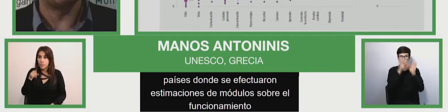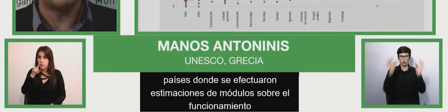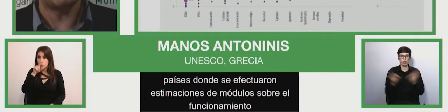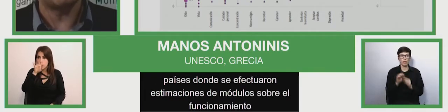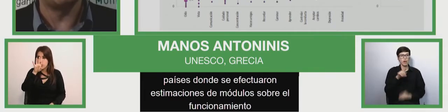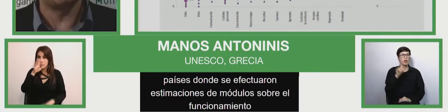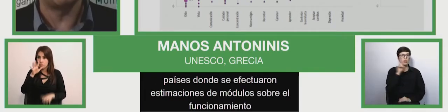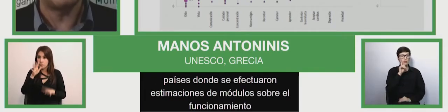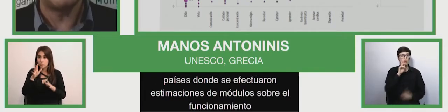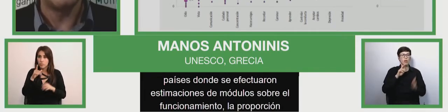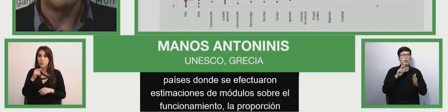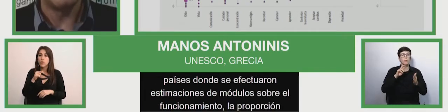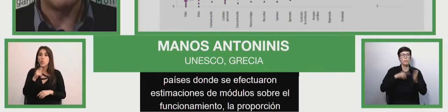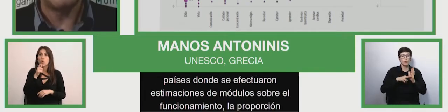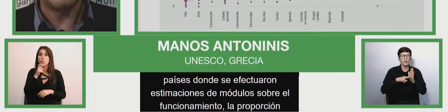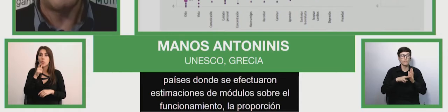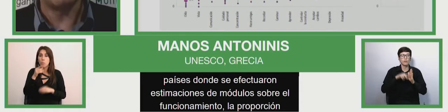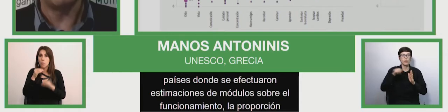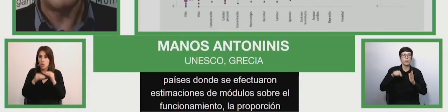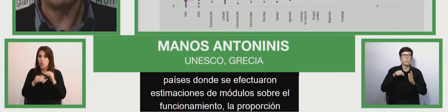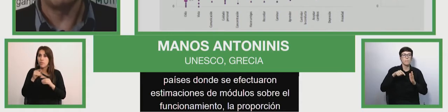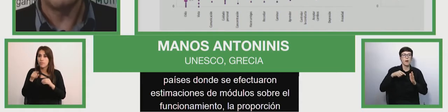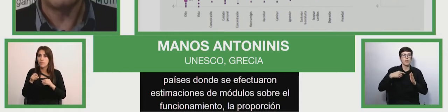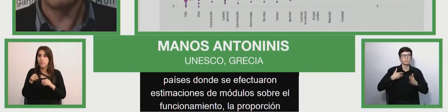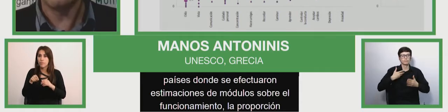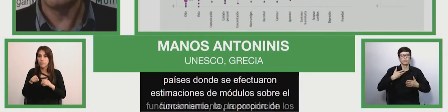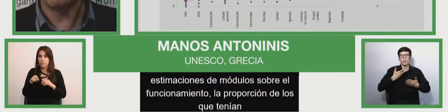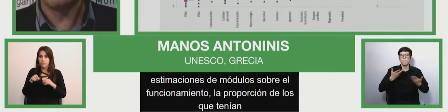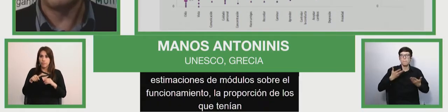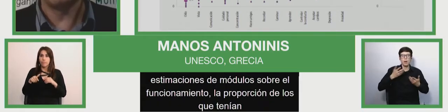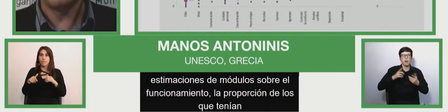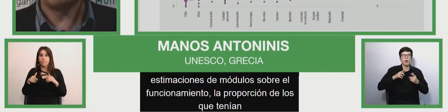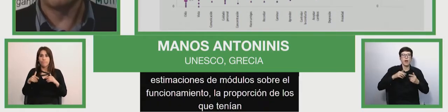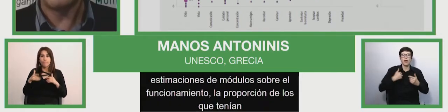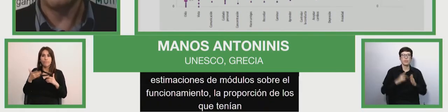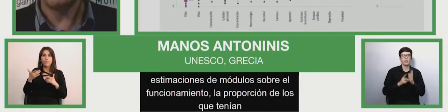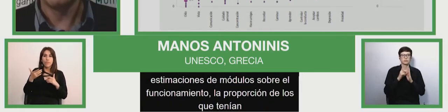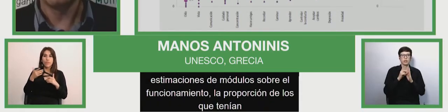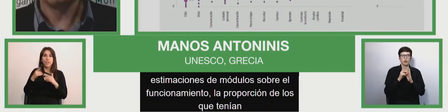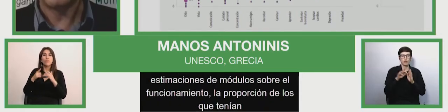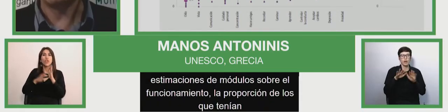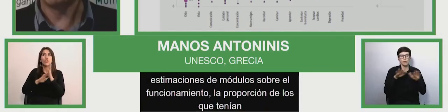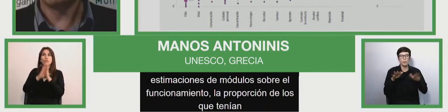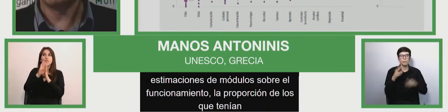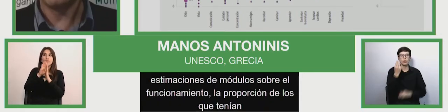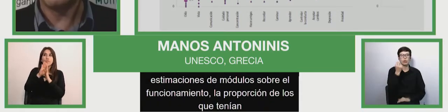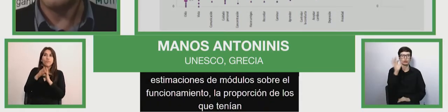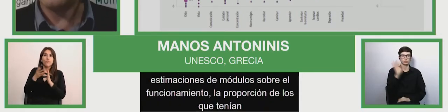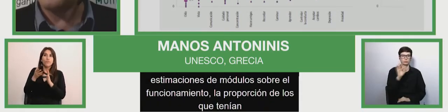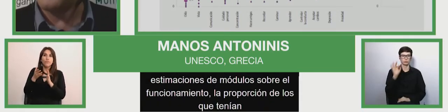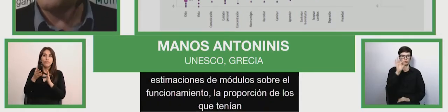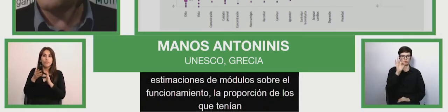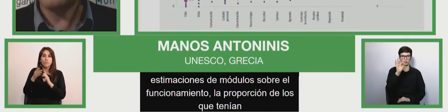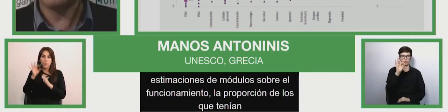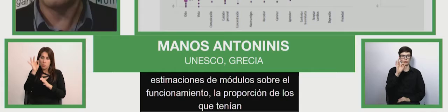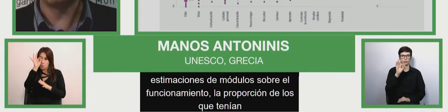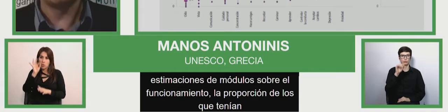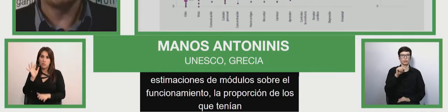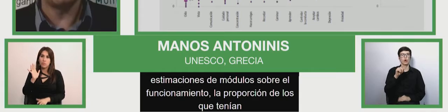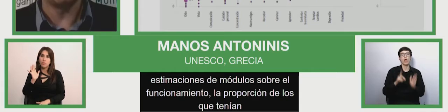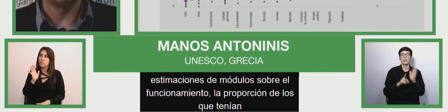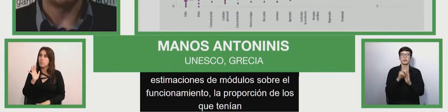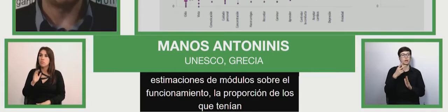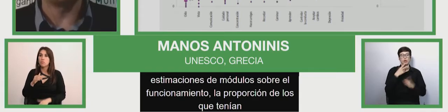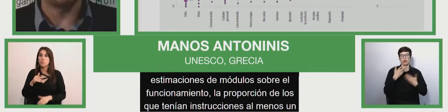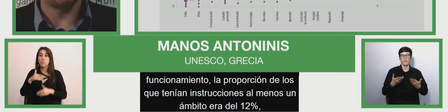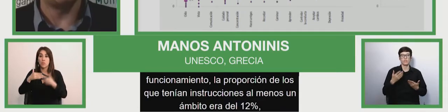dificultad funcional en al menos un ámbito era de 12% en promedio, variando de 6% en